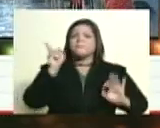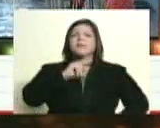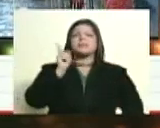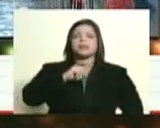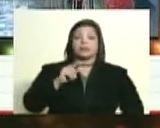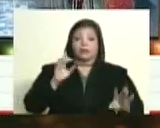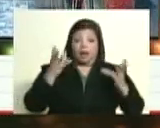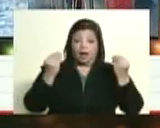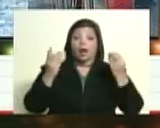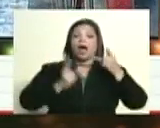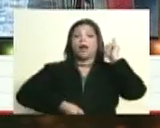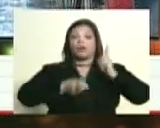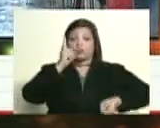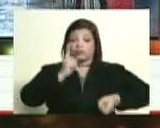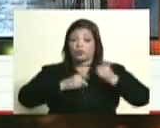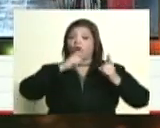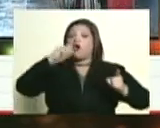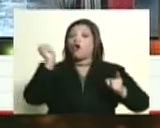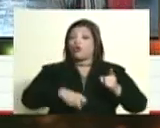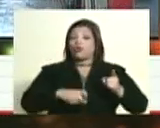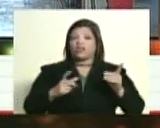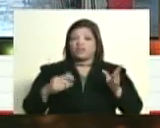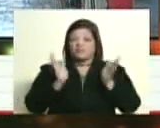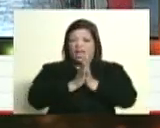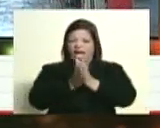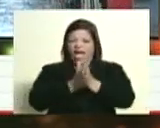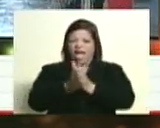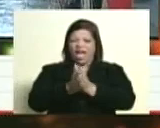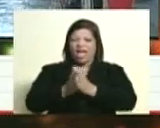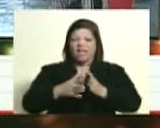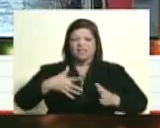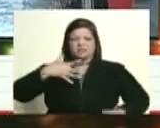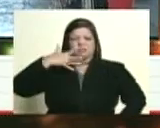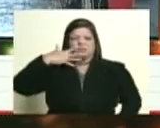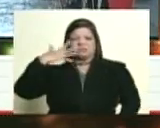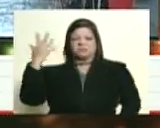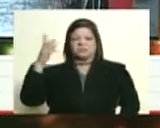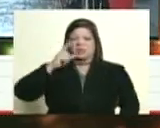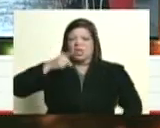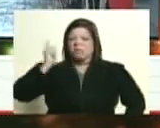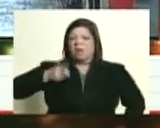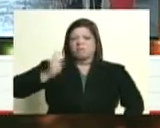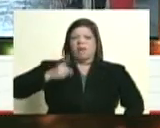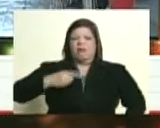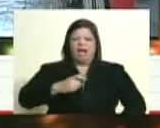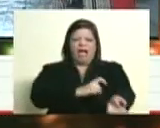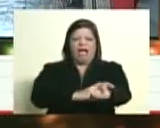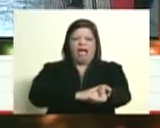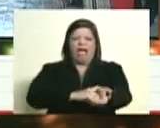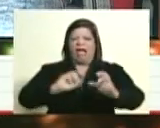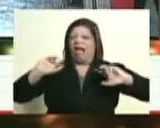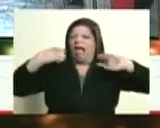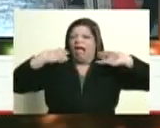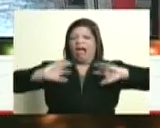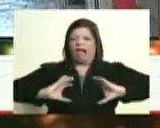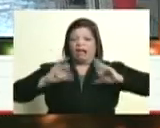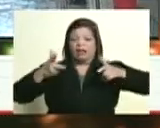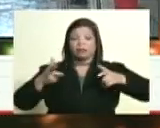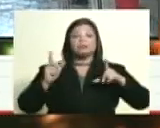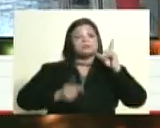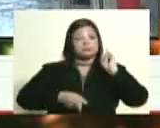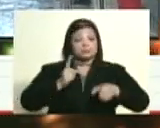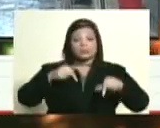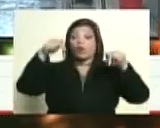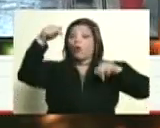potentado que había hecho que había tranzado con los ingleses que era monárquico que era autoritario todo eso tú lo encuentras hoy dicho